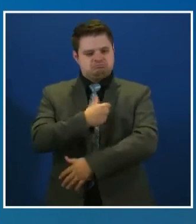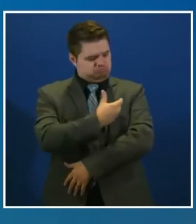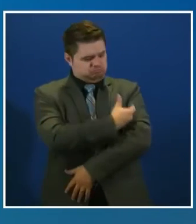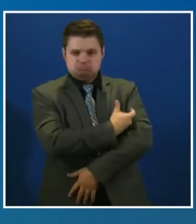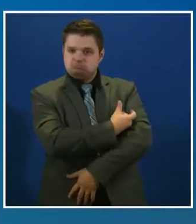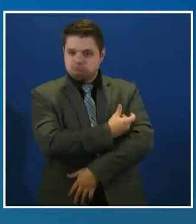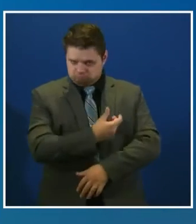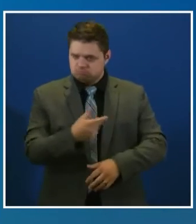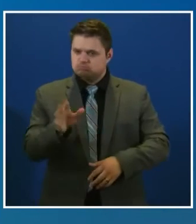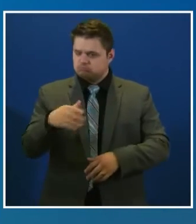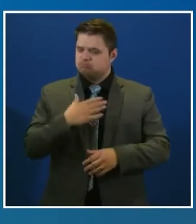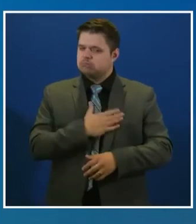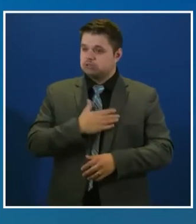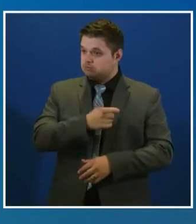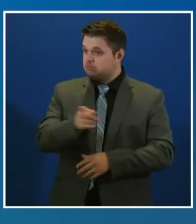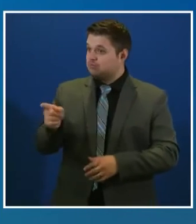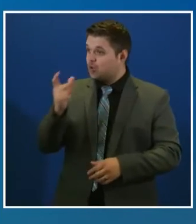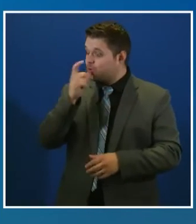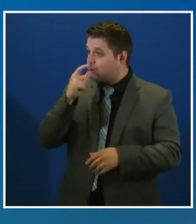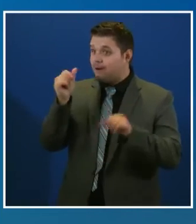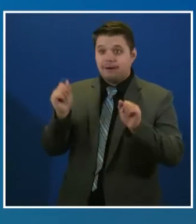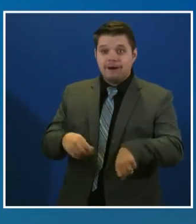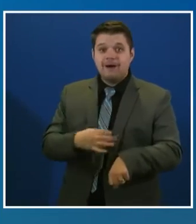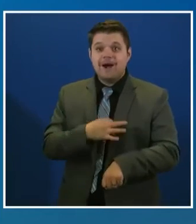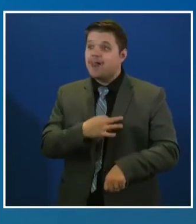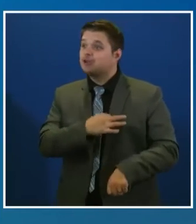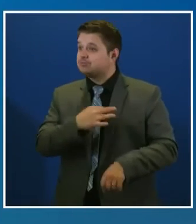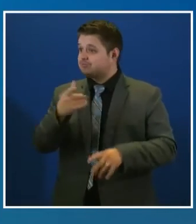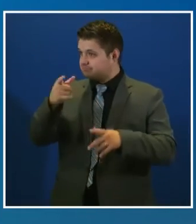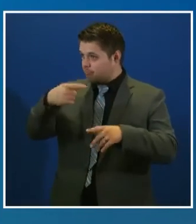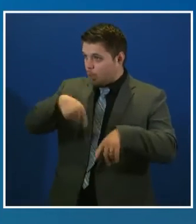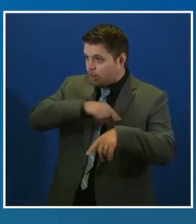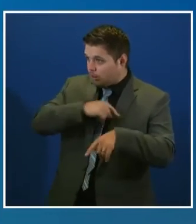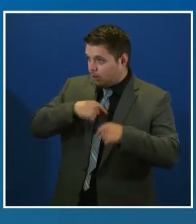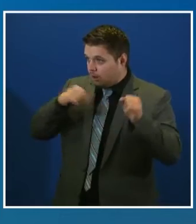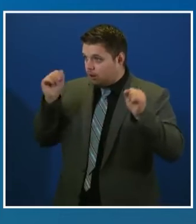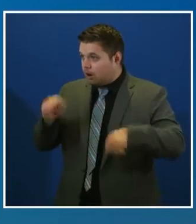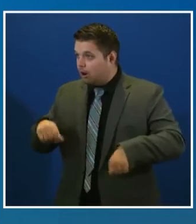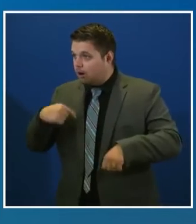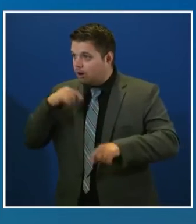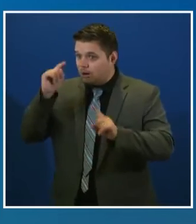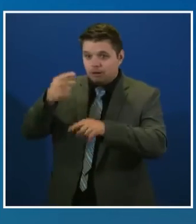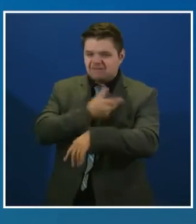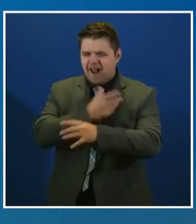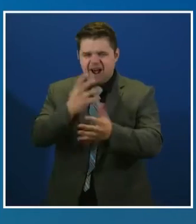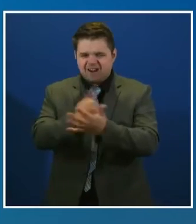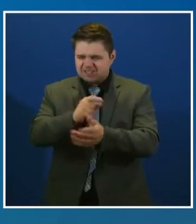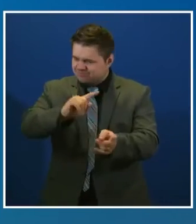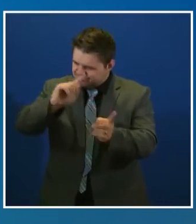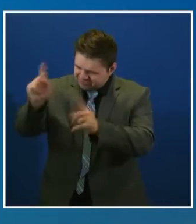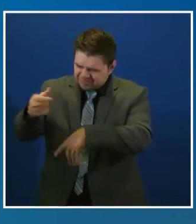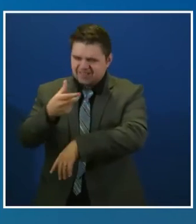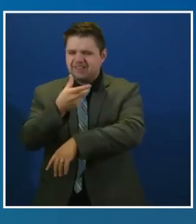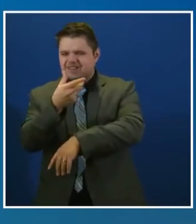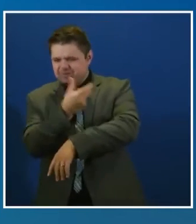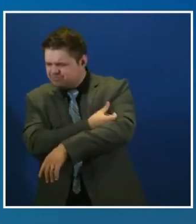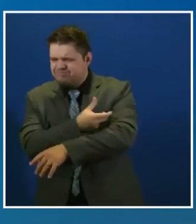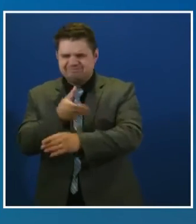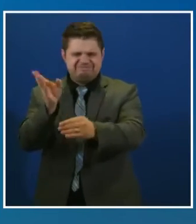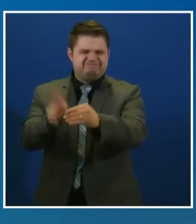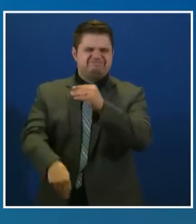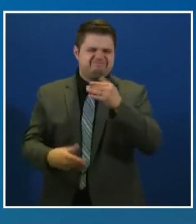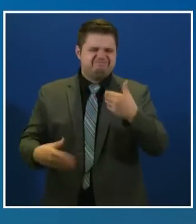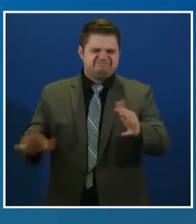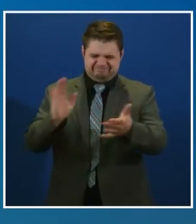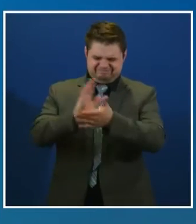lista de espera para vacunarse. Está científicamente comprobado que las tres vacunas son eficaces para prevenir una enfermedad grave